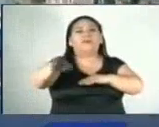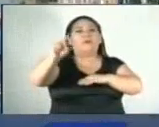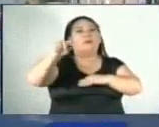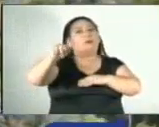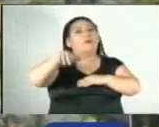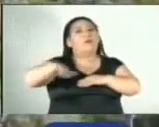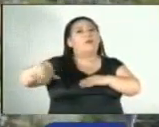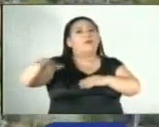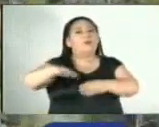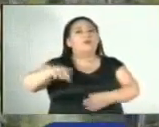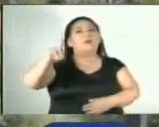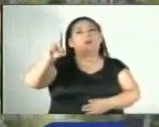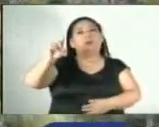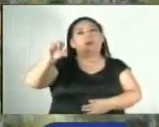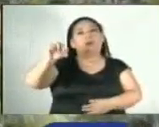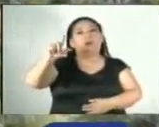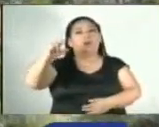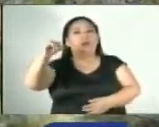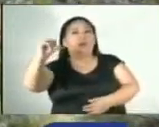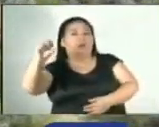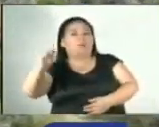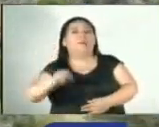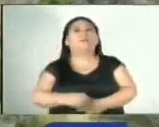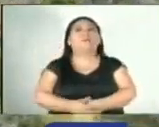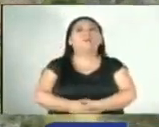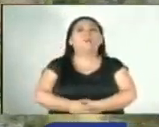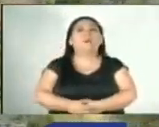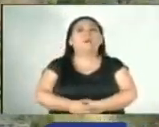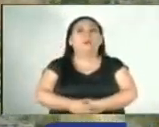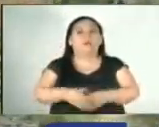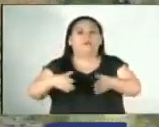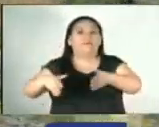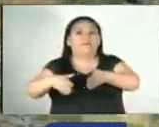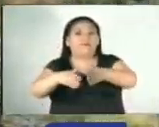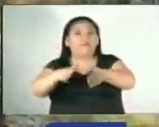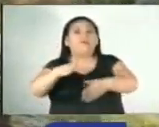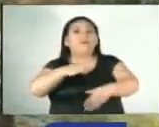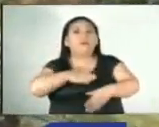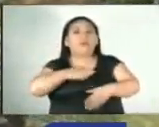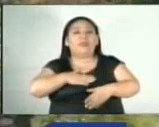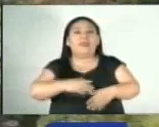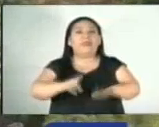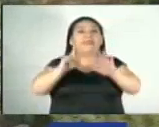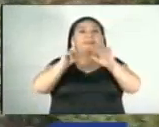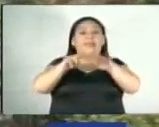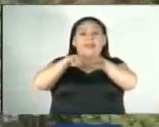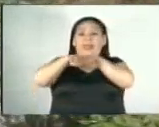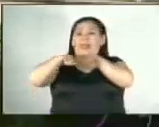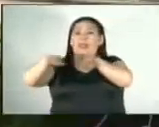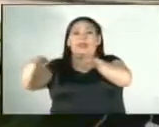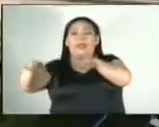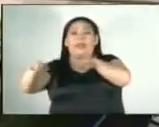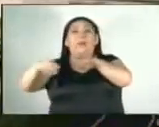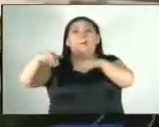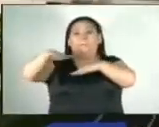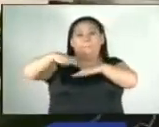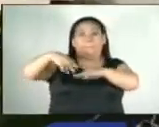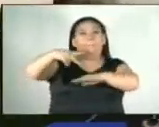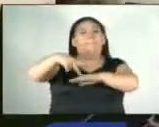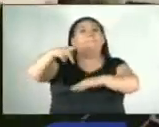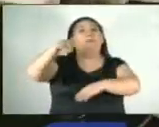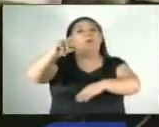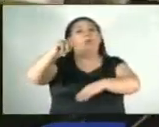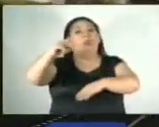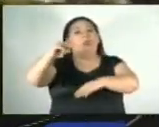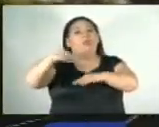conocida como Las Delicias en Santa Tecla. En un tramo va a contar con seis carriles y desde el poliedro hasta la entrada de